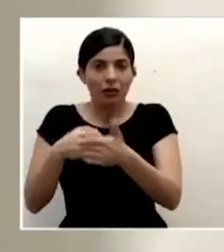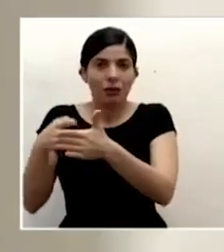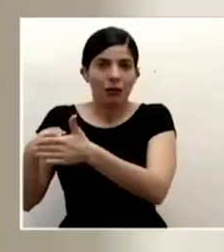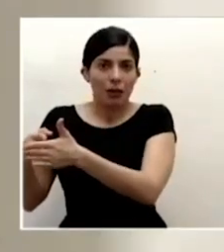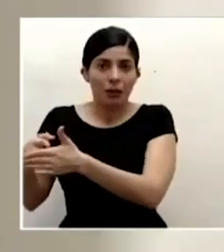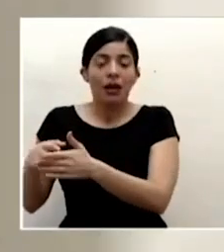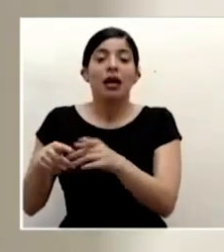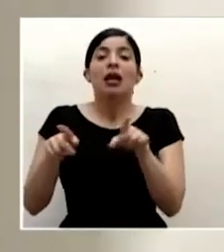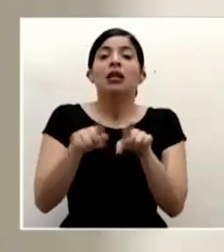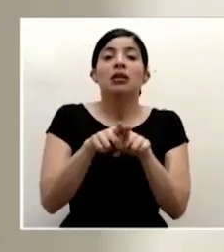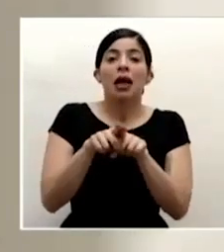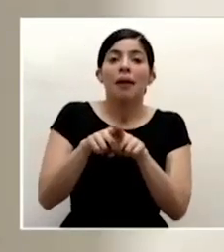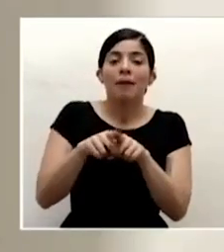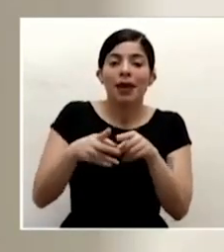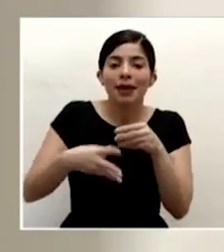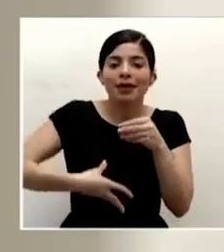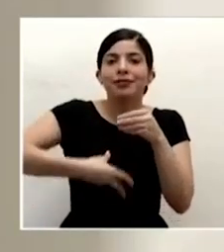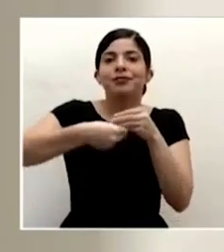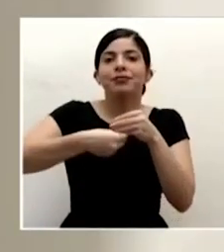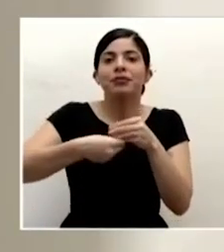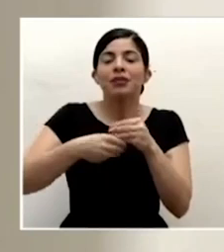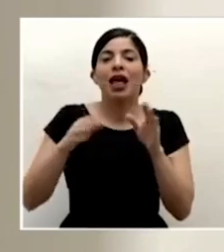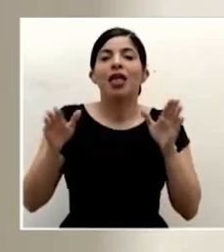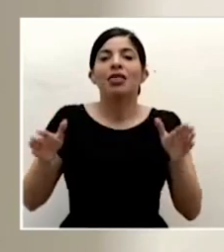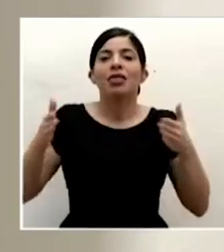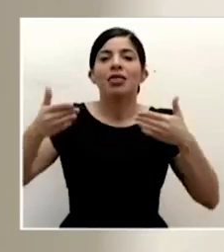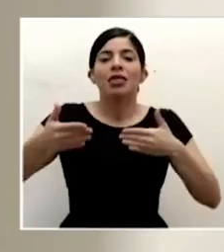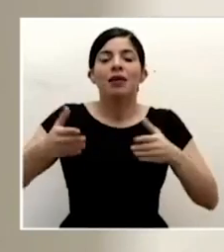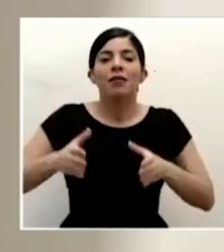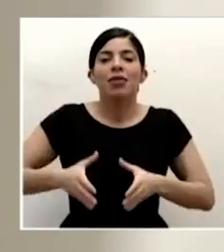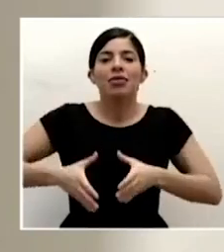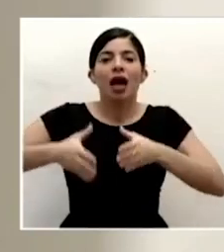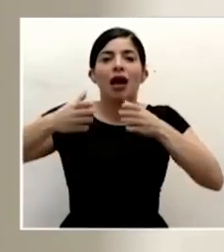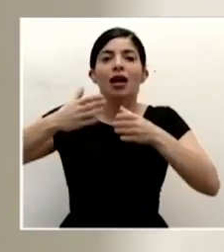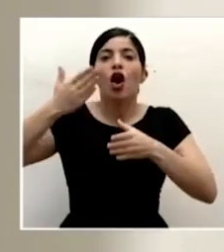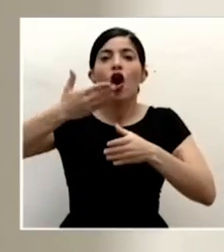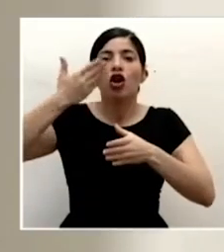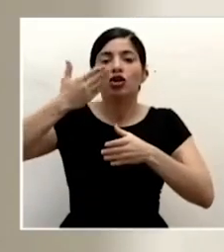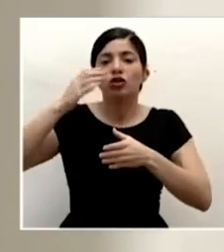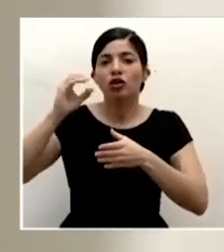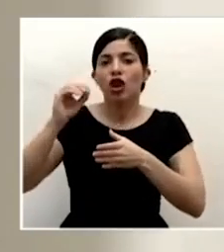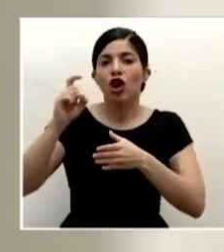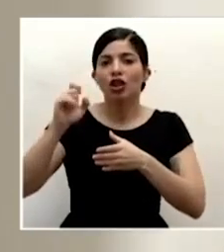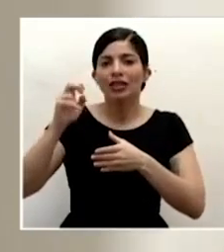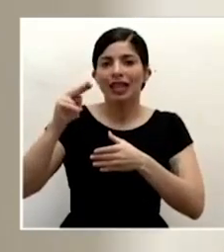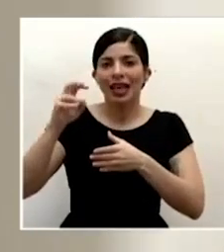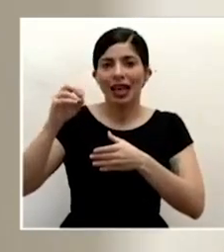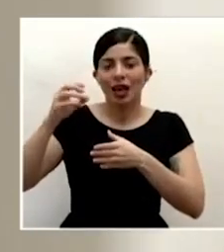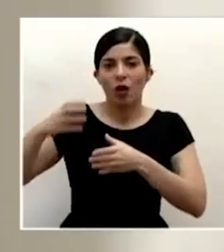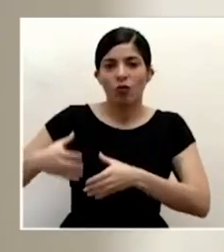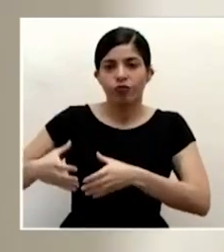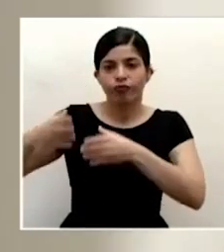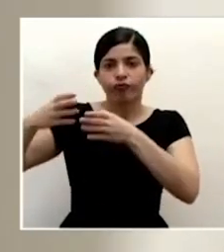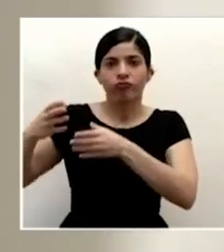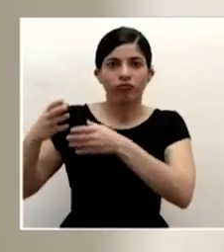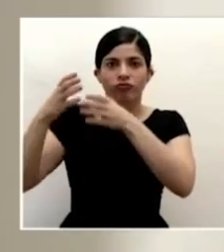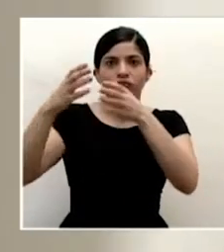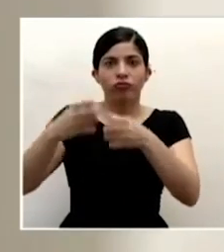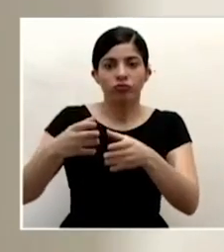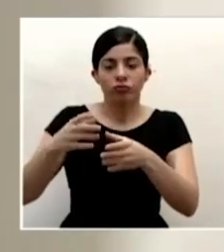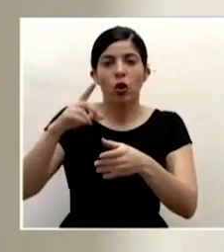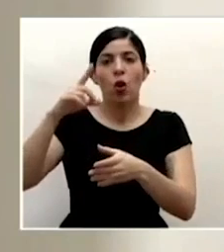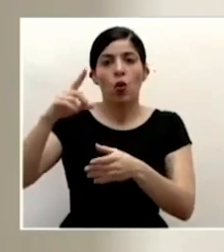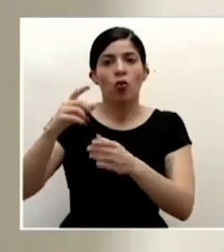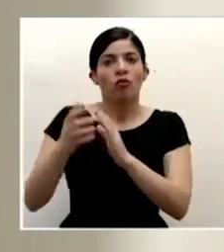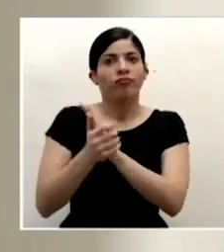dotar estas ambulancias de tanques de oxígeno suficientemente de una capacidad suficiente